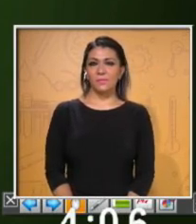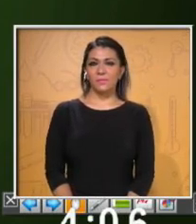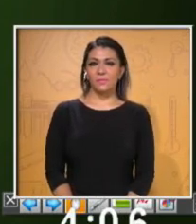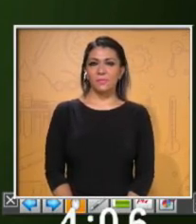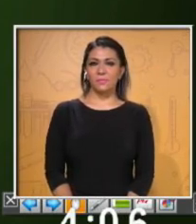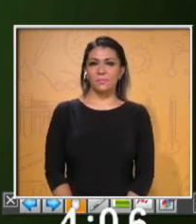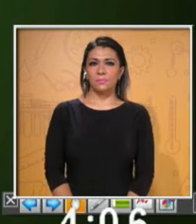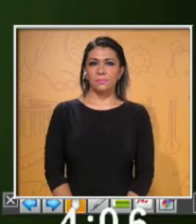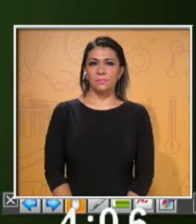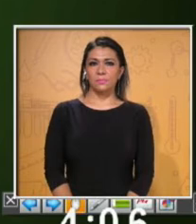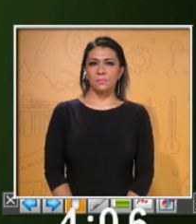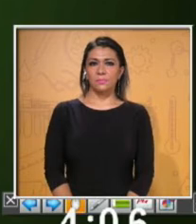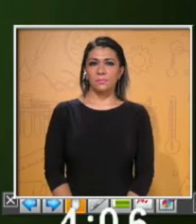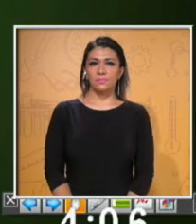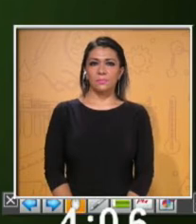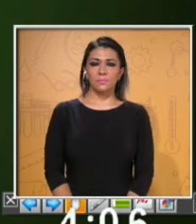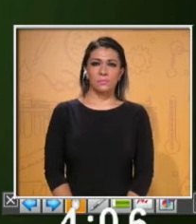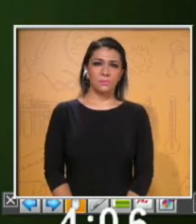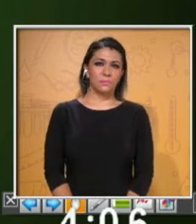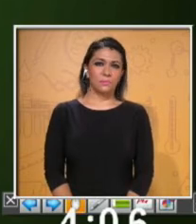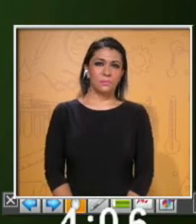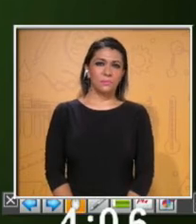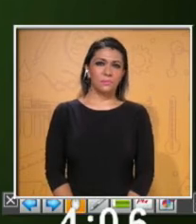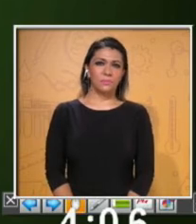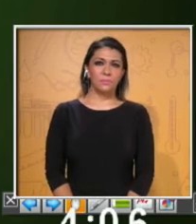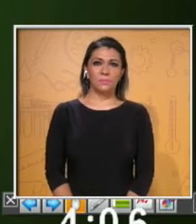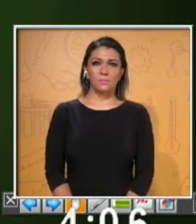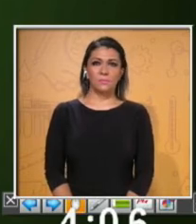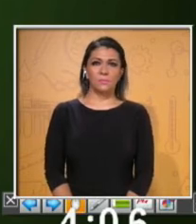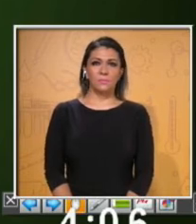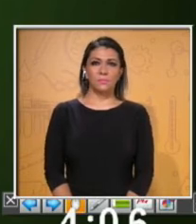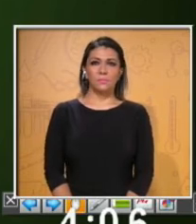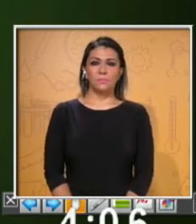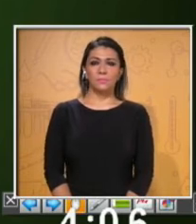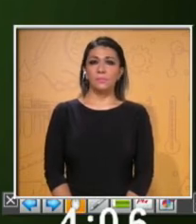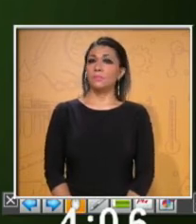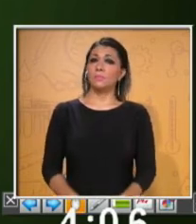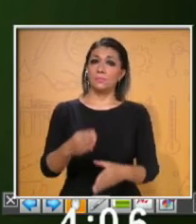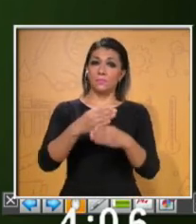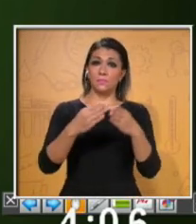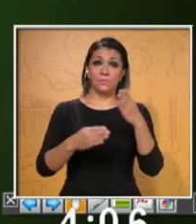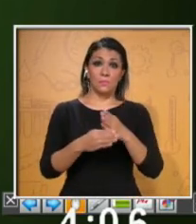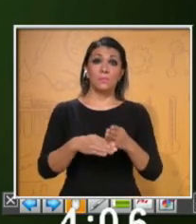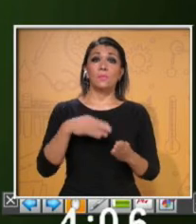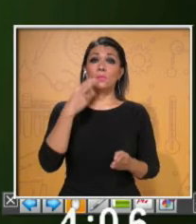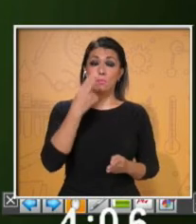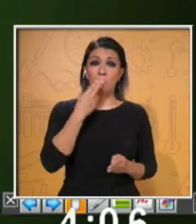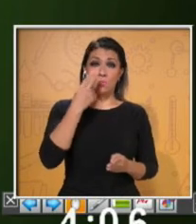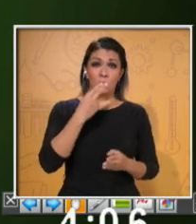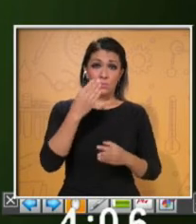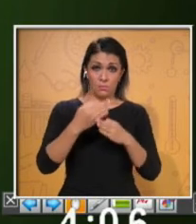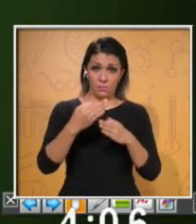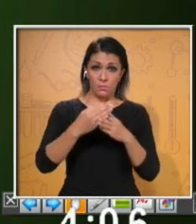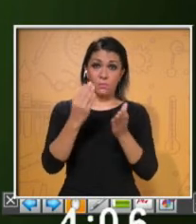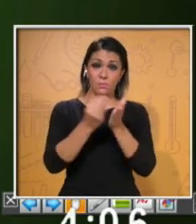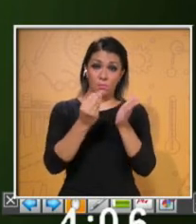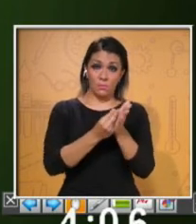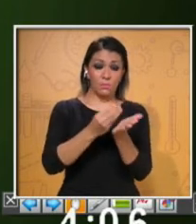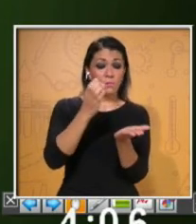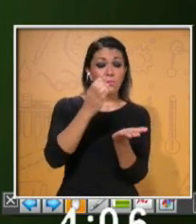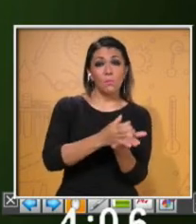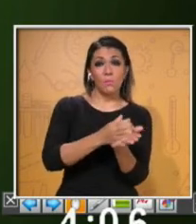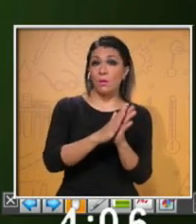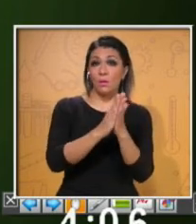pen, pencil, colors, and dictionary. Los materiales que necesitaremos para la clase. El libro,